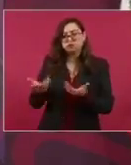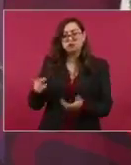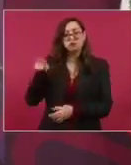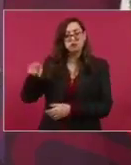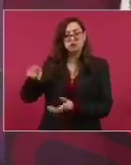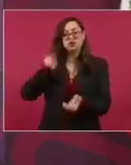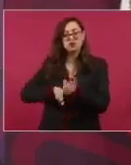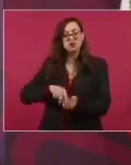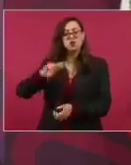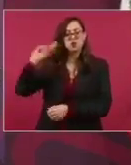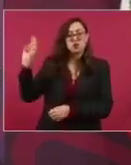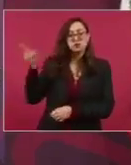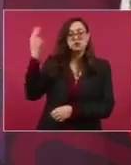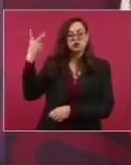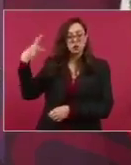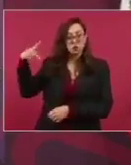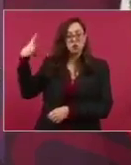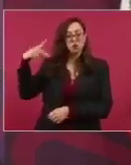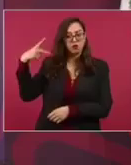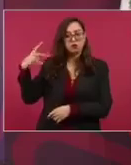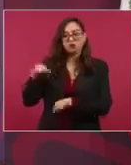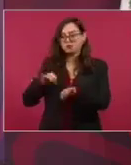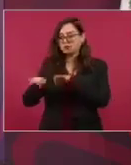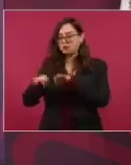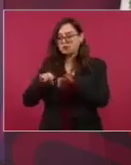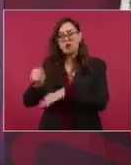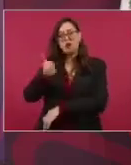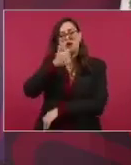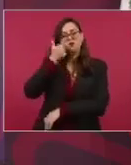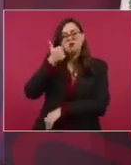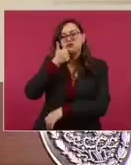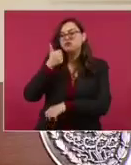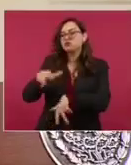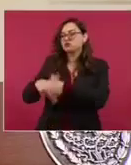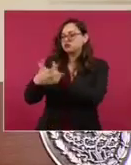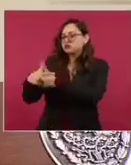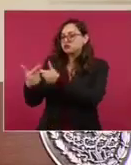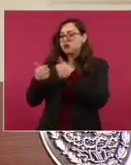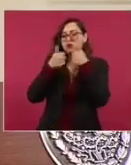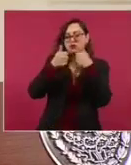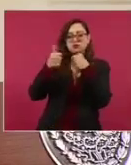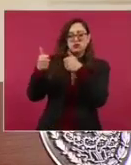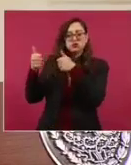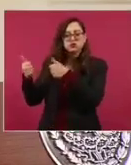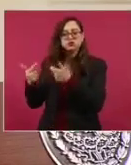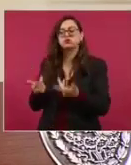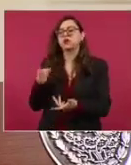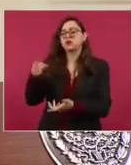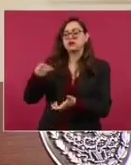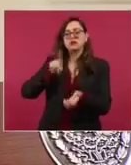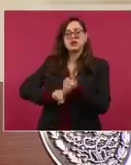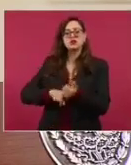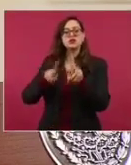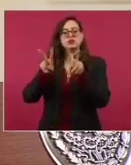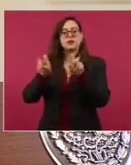Universidad de Puebla, y atendiendo a sus alumnos, porque dirige tesis.